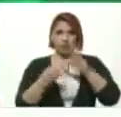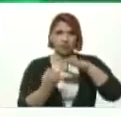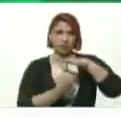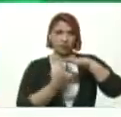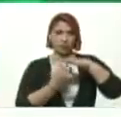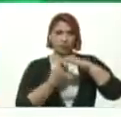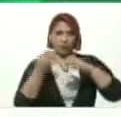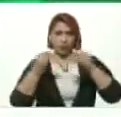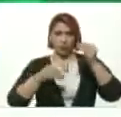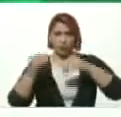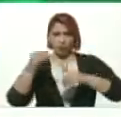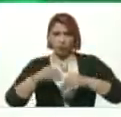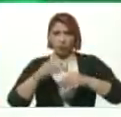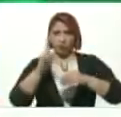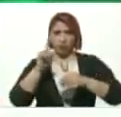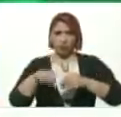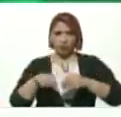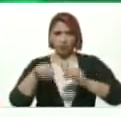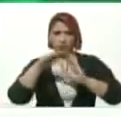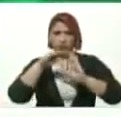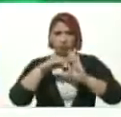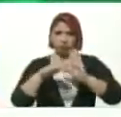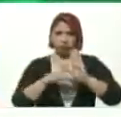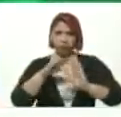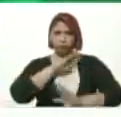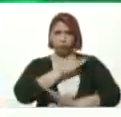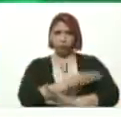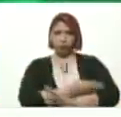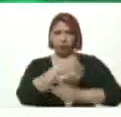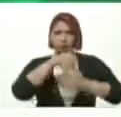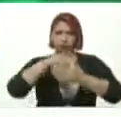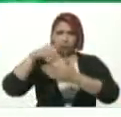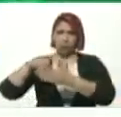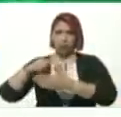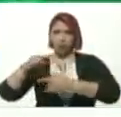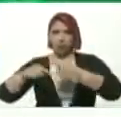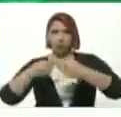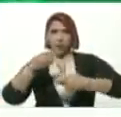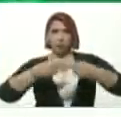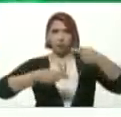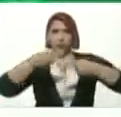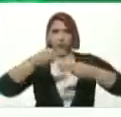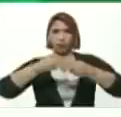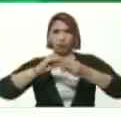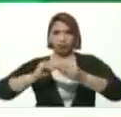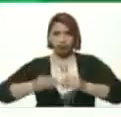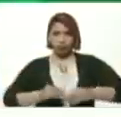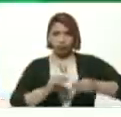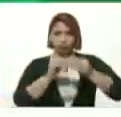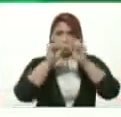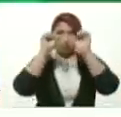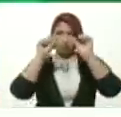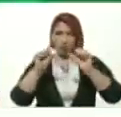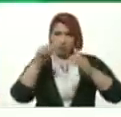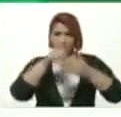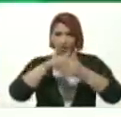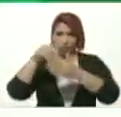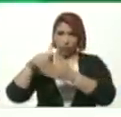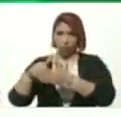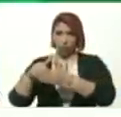En la definición Del poder electoral Y luego en su construcción Del sistema electoral